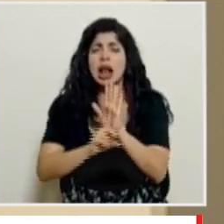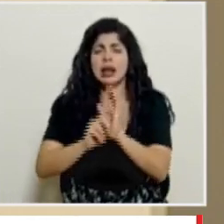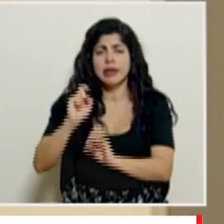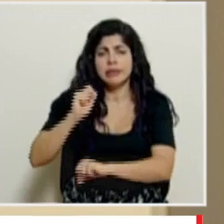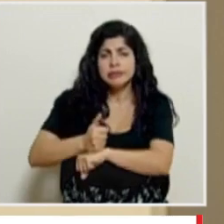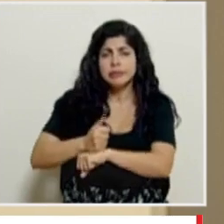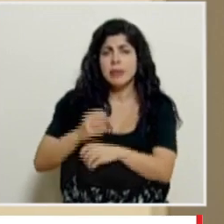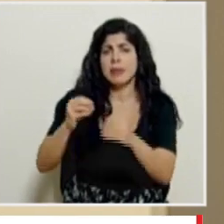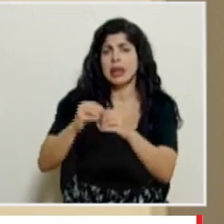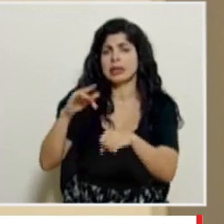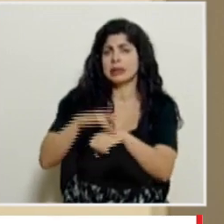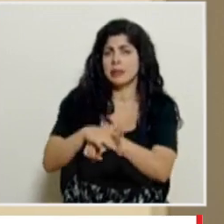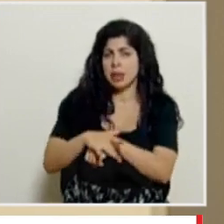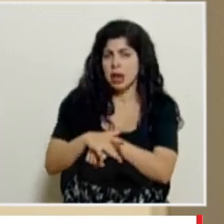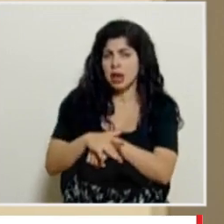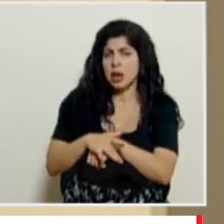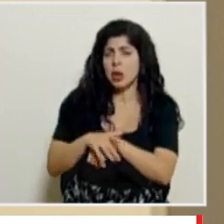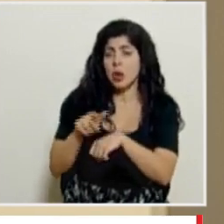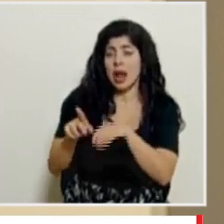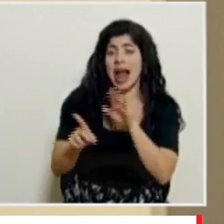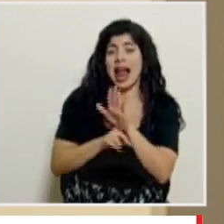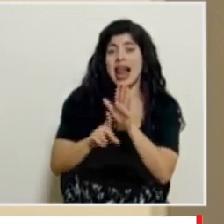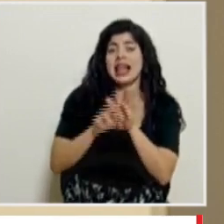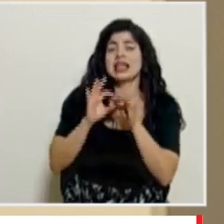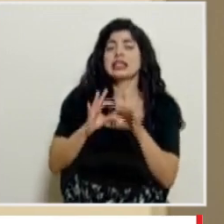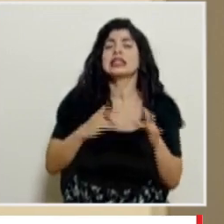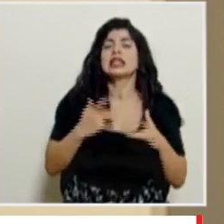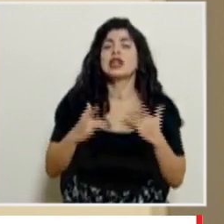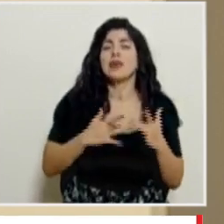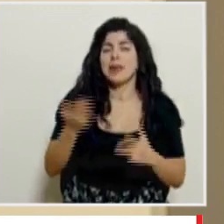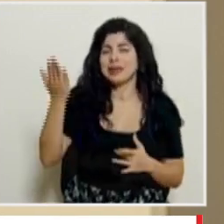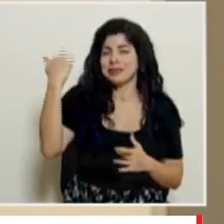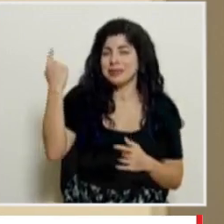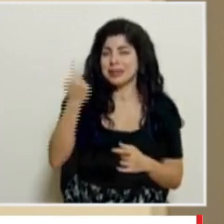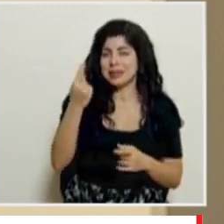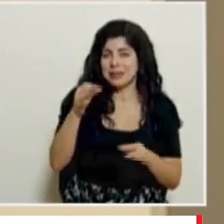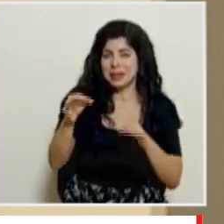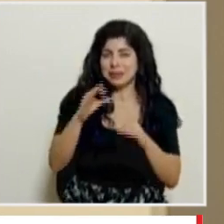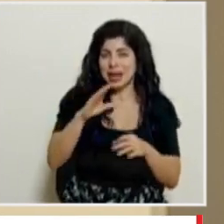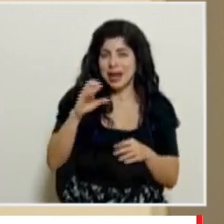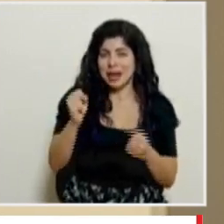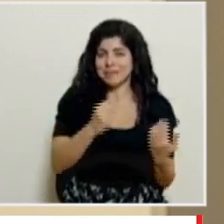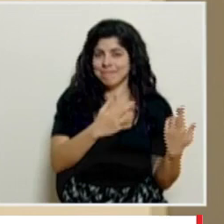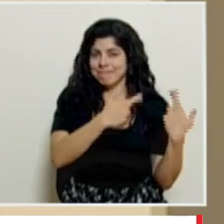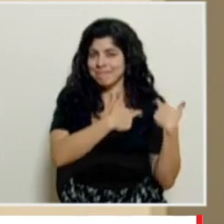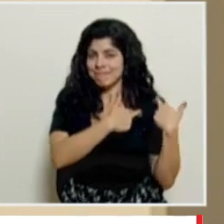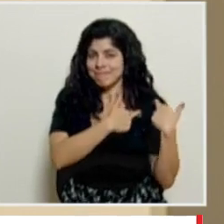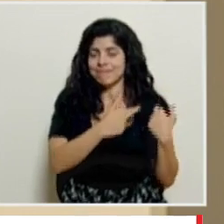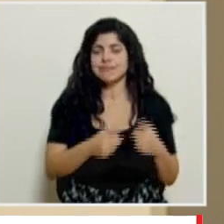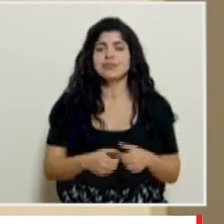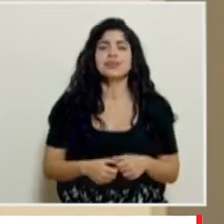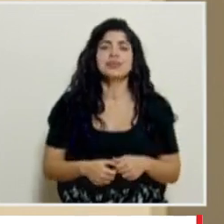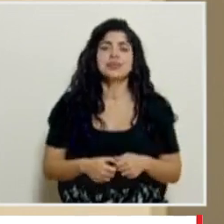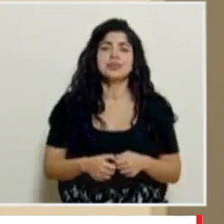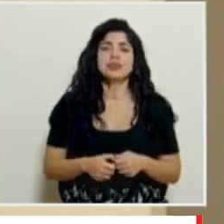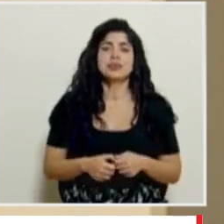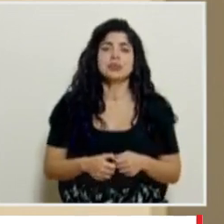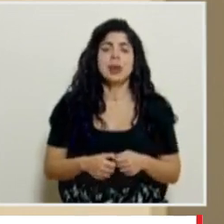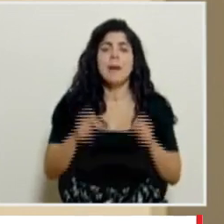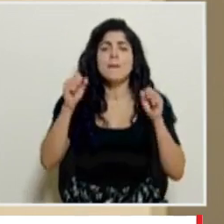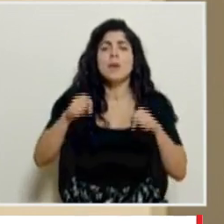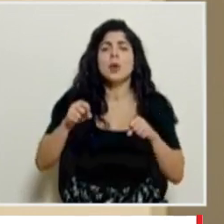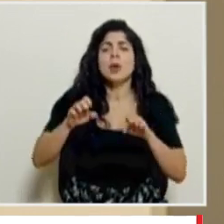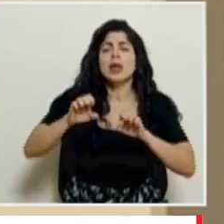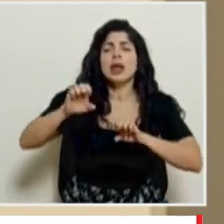tempranas, esa alerta sindrómica de la que hemos hablado siempre que trabaja la Caja Costalicense de Seguro Social, poder